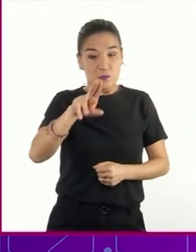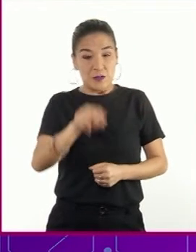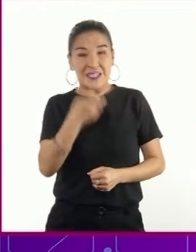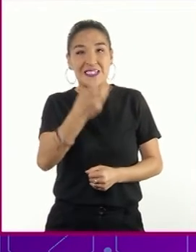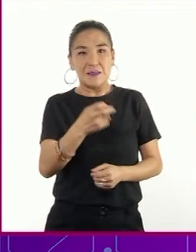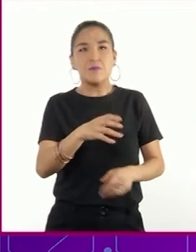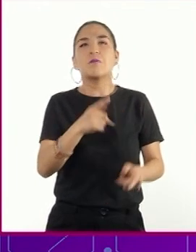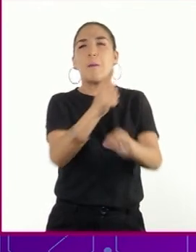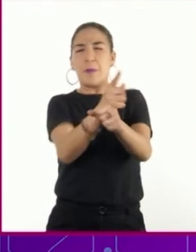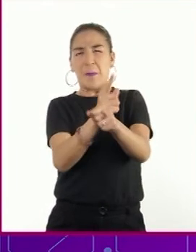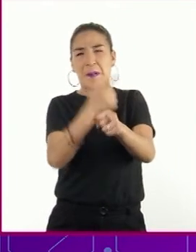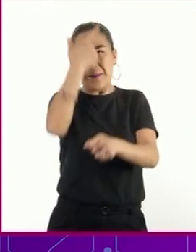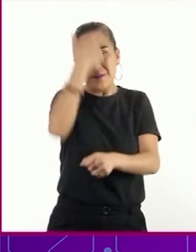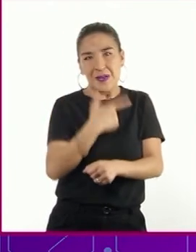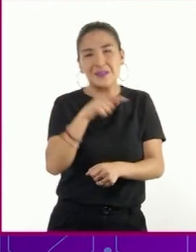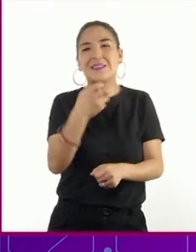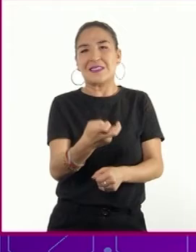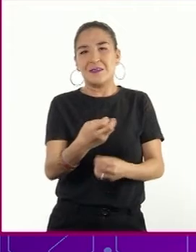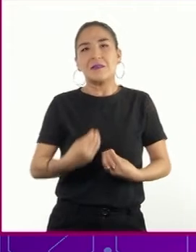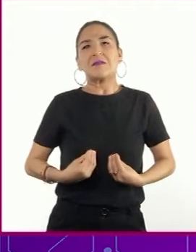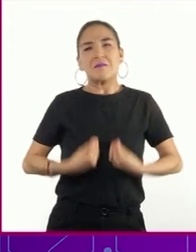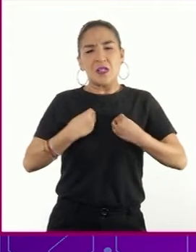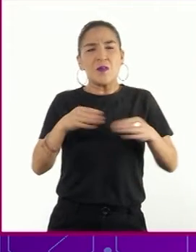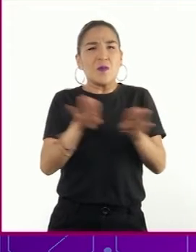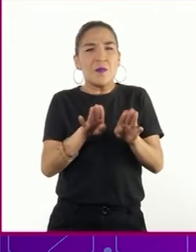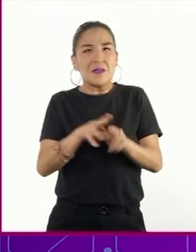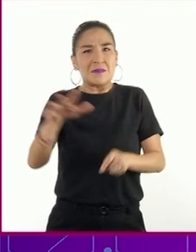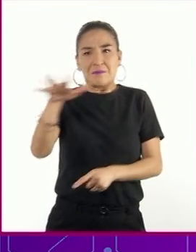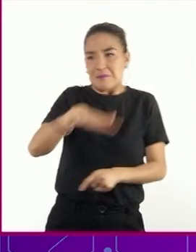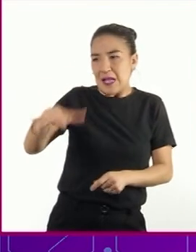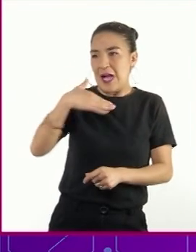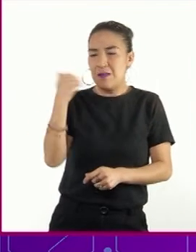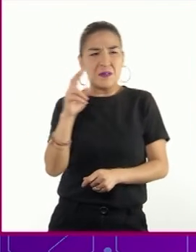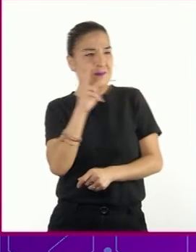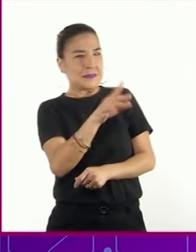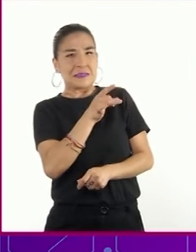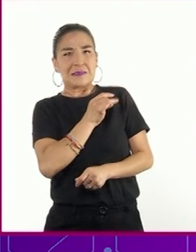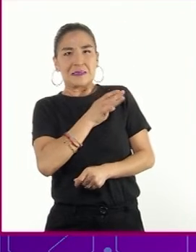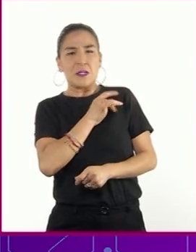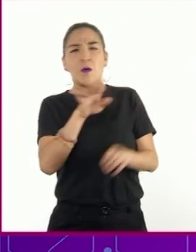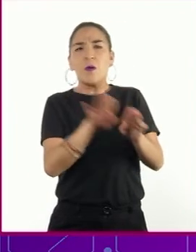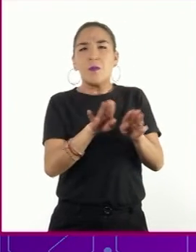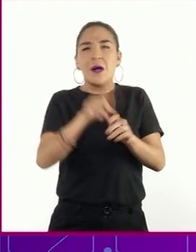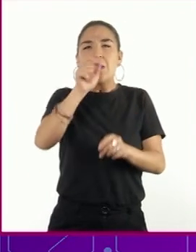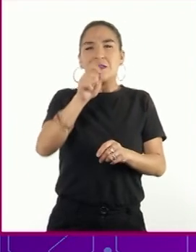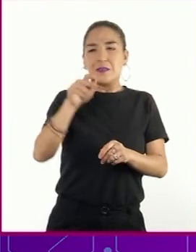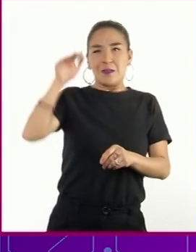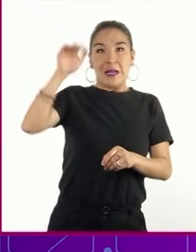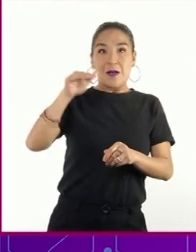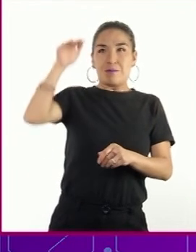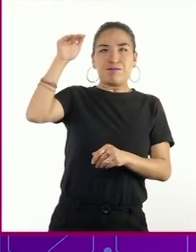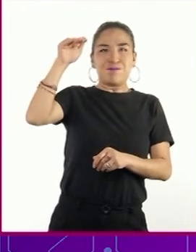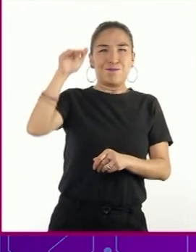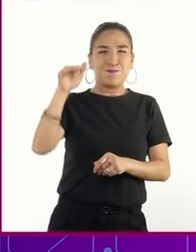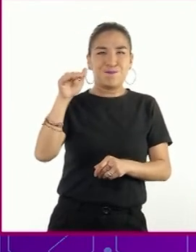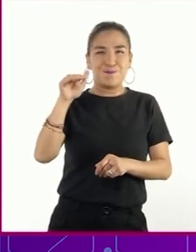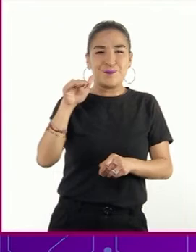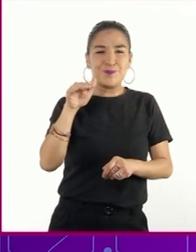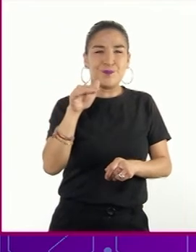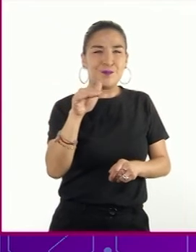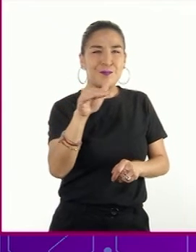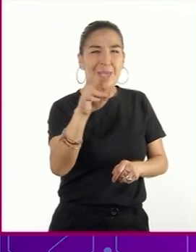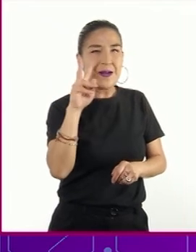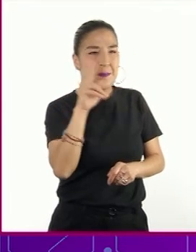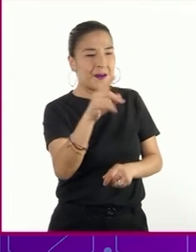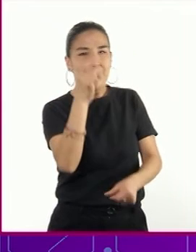Bombardero Nocturno. Eran muy temidas por los alemanes, pues volaban muy bajo para evitar que las detectaran, y